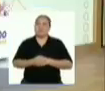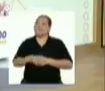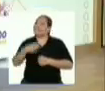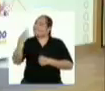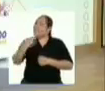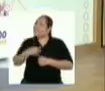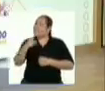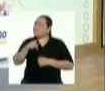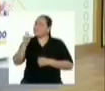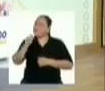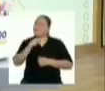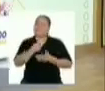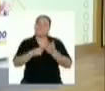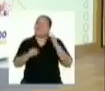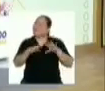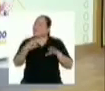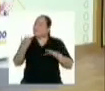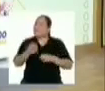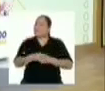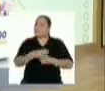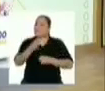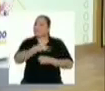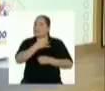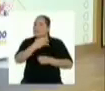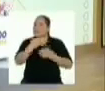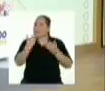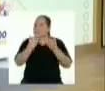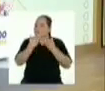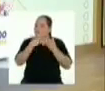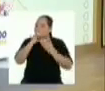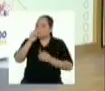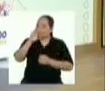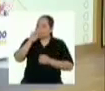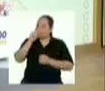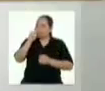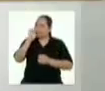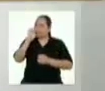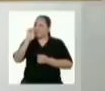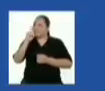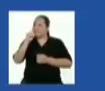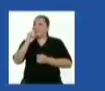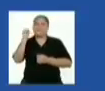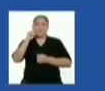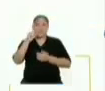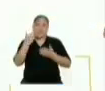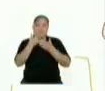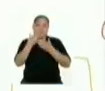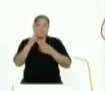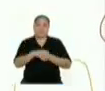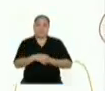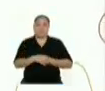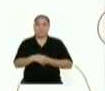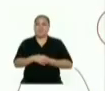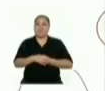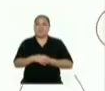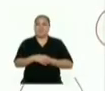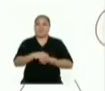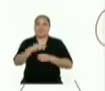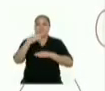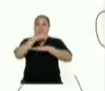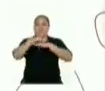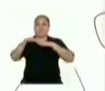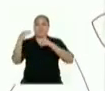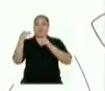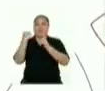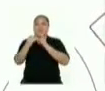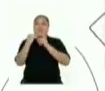¡Es cierto! ¿Y ahora qué sigue? Ya me siento más cerca a nuestro octaedro regular. ¡Lo estamos! Cogemos el punto